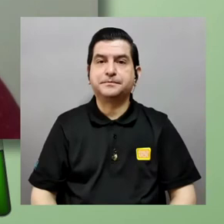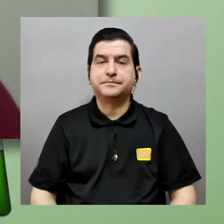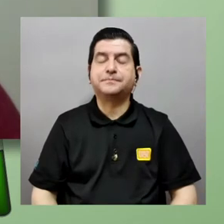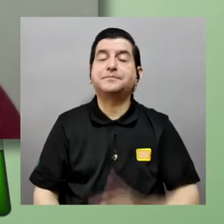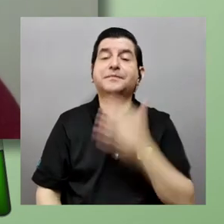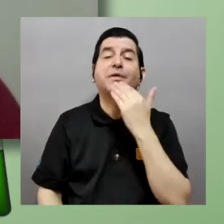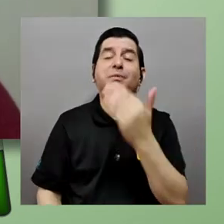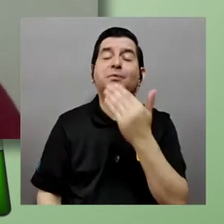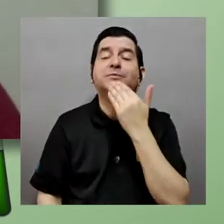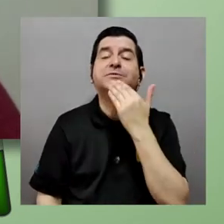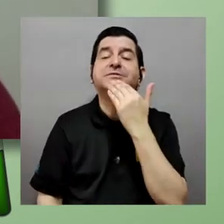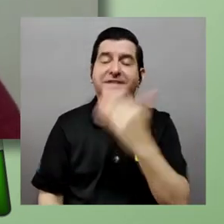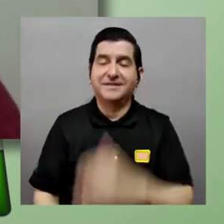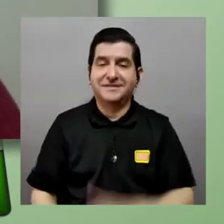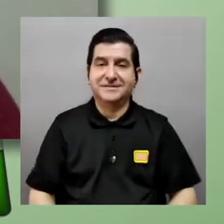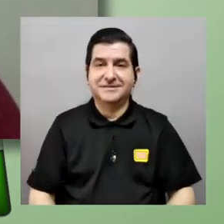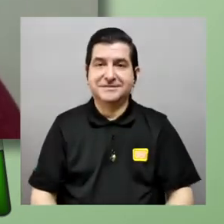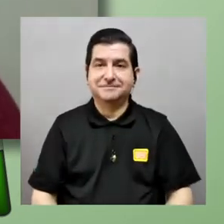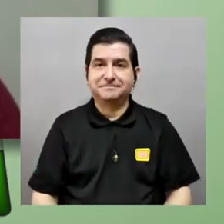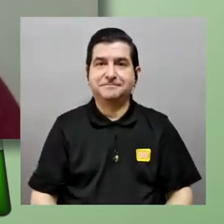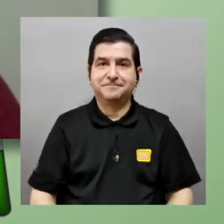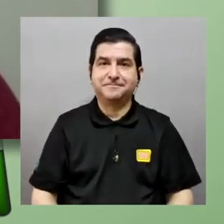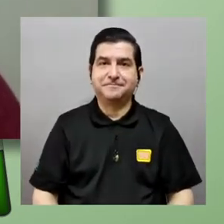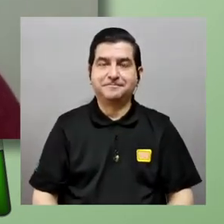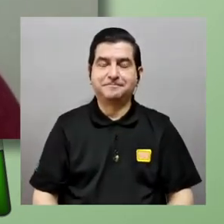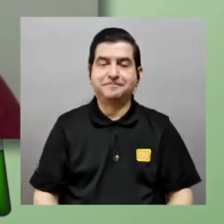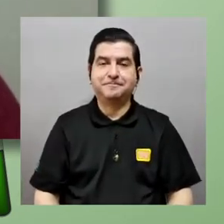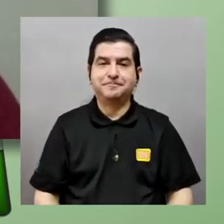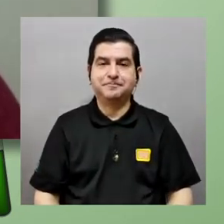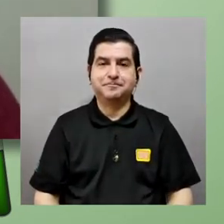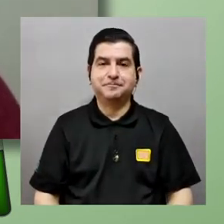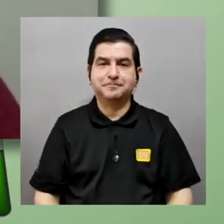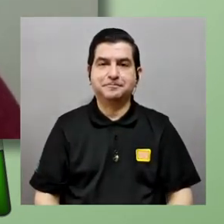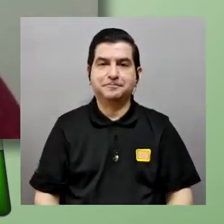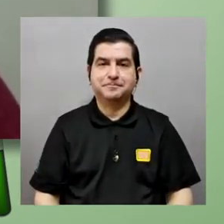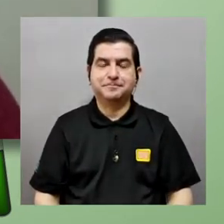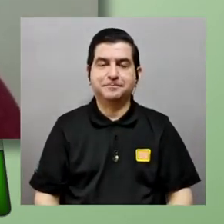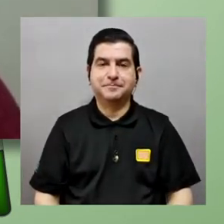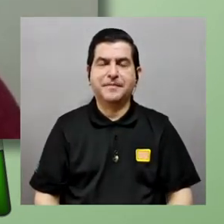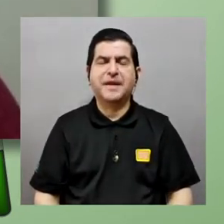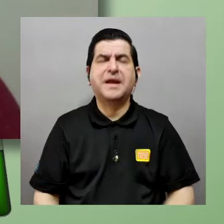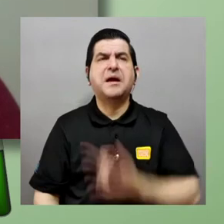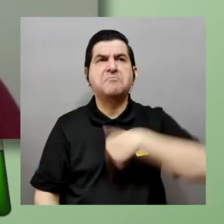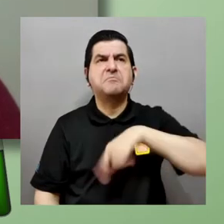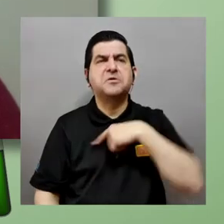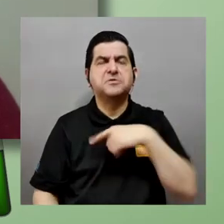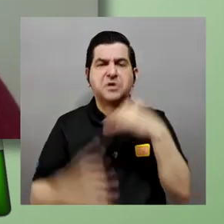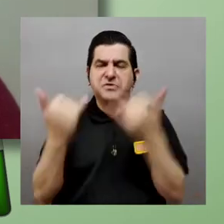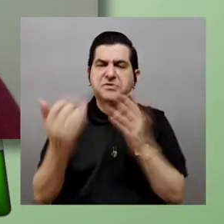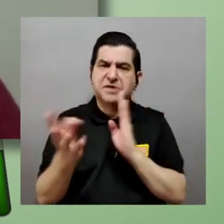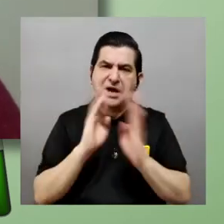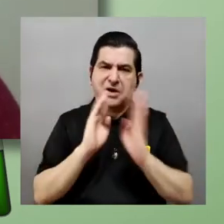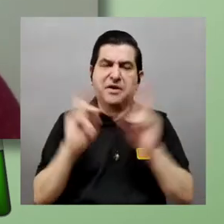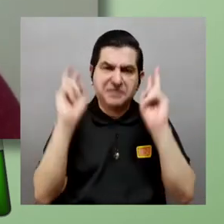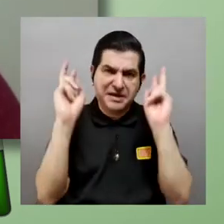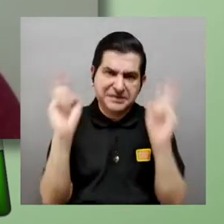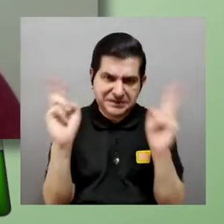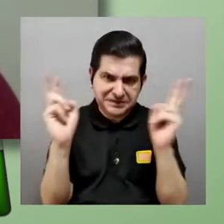Claro muy bien muchísimas gracias vamos a hablar un poquito